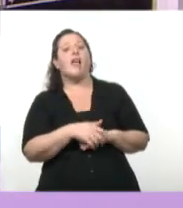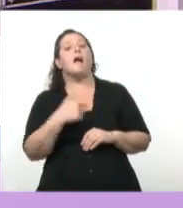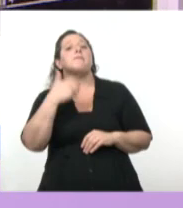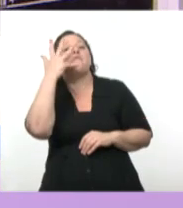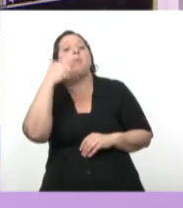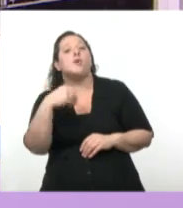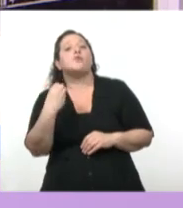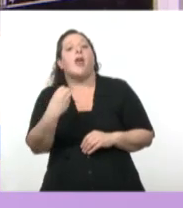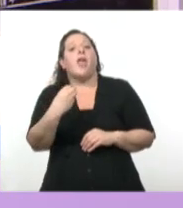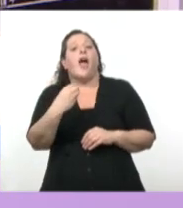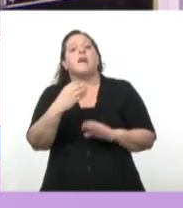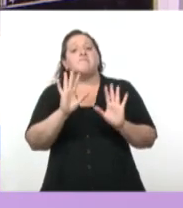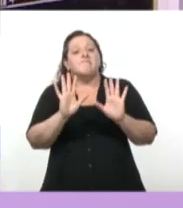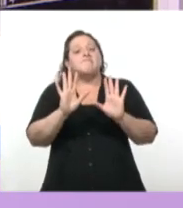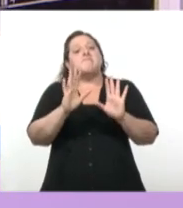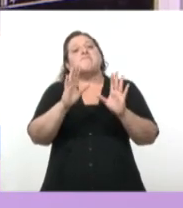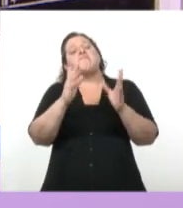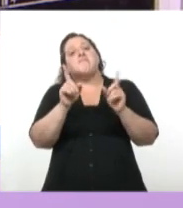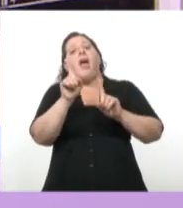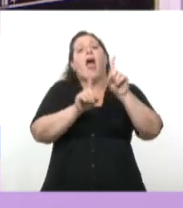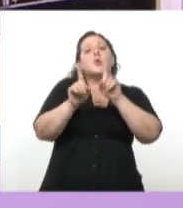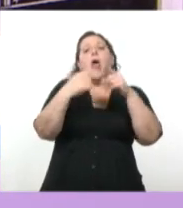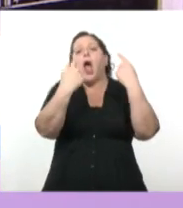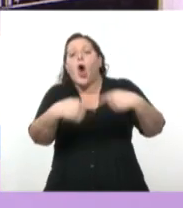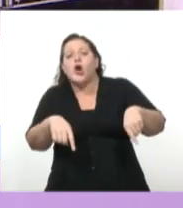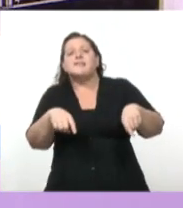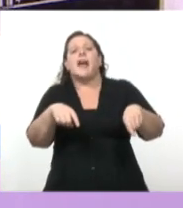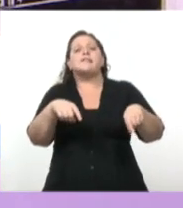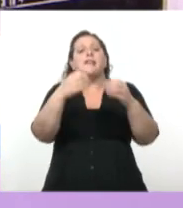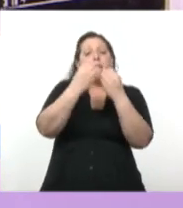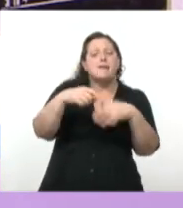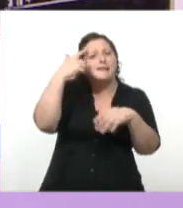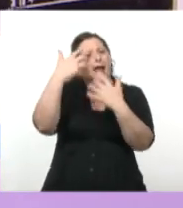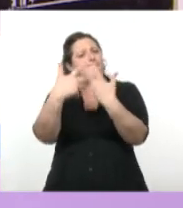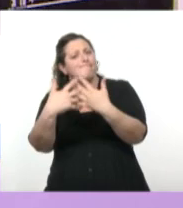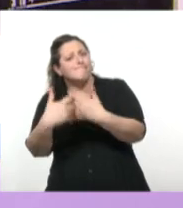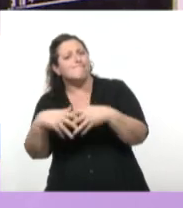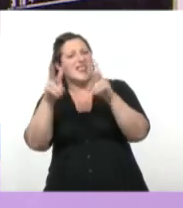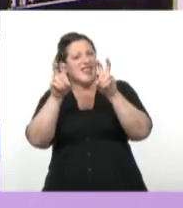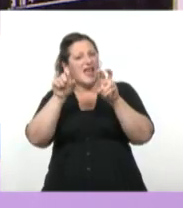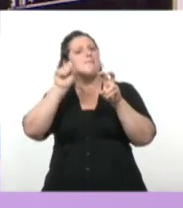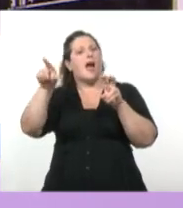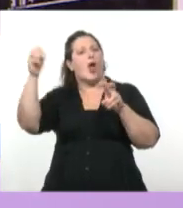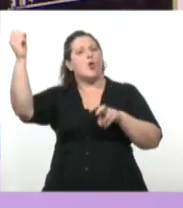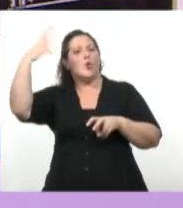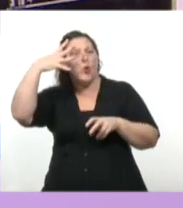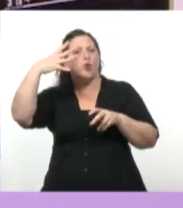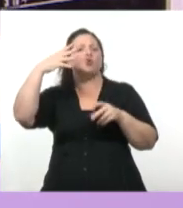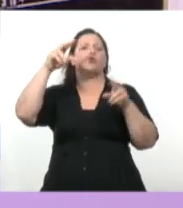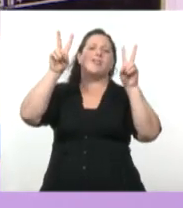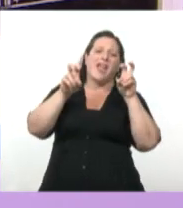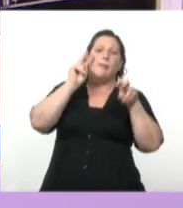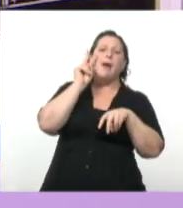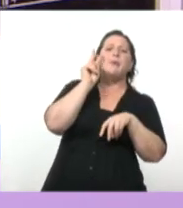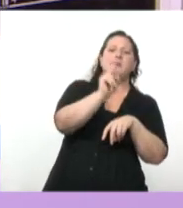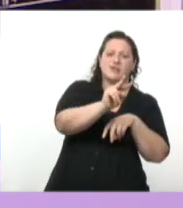es que empecemos a desarmar un poco algunos elementos de este fenómeno de la luz y este fenómeno de la visión, para después tener